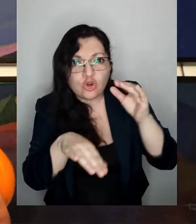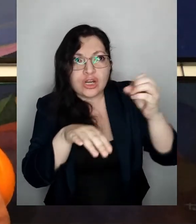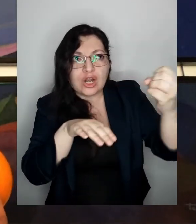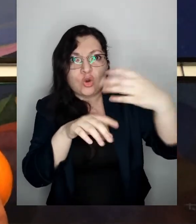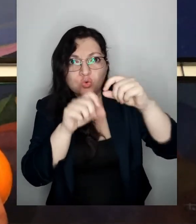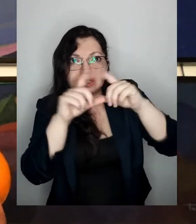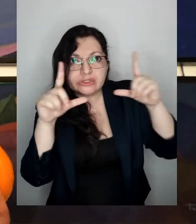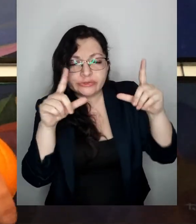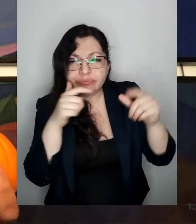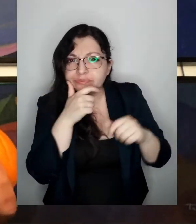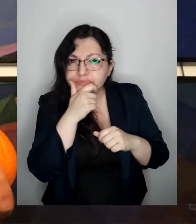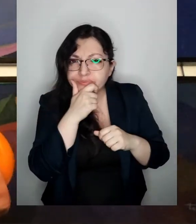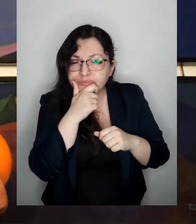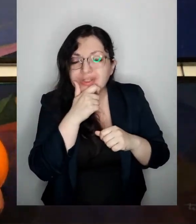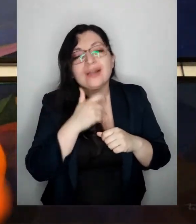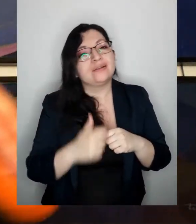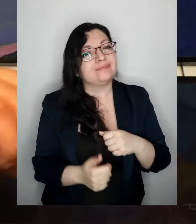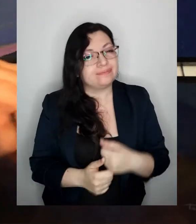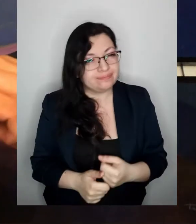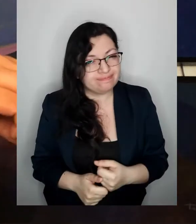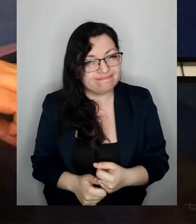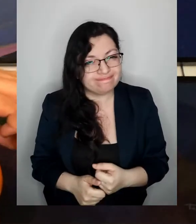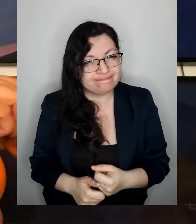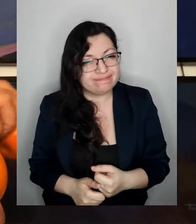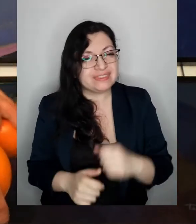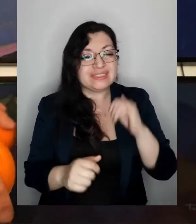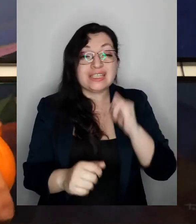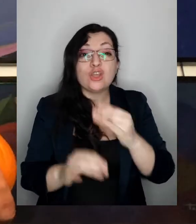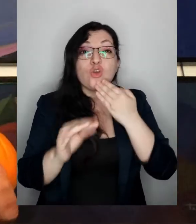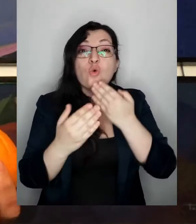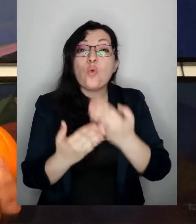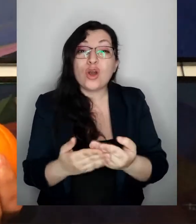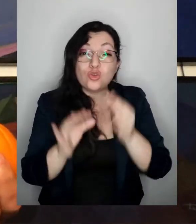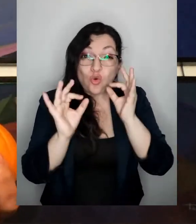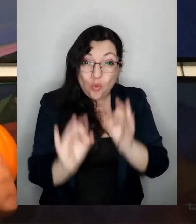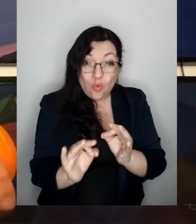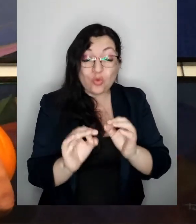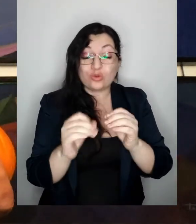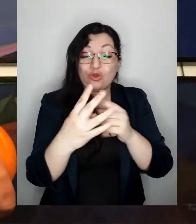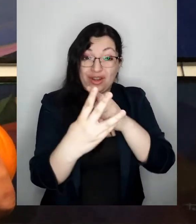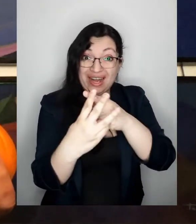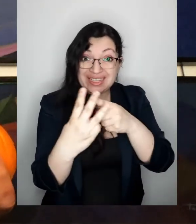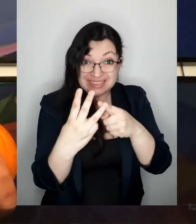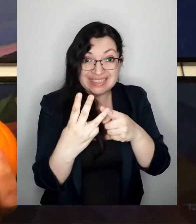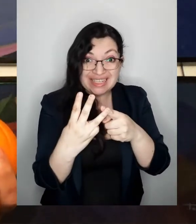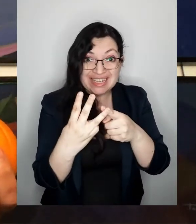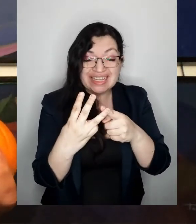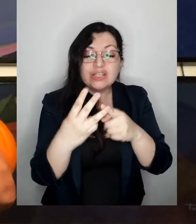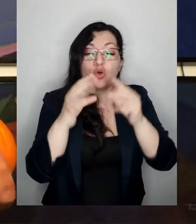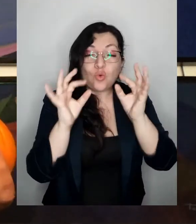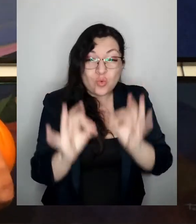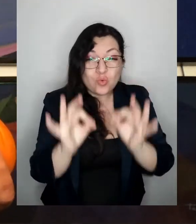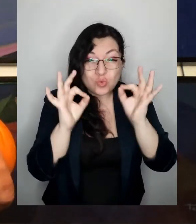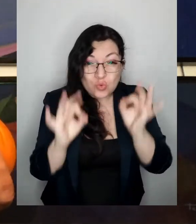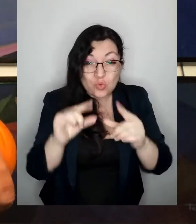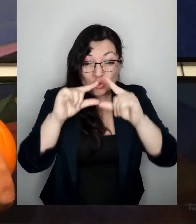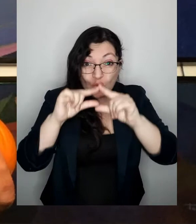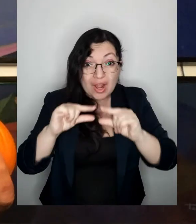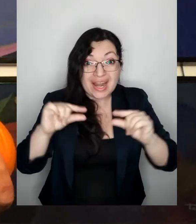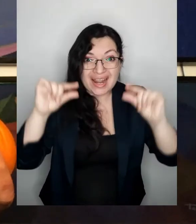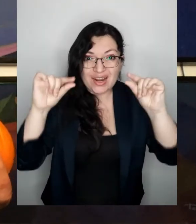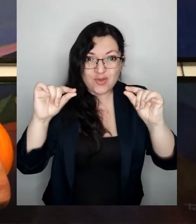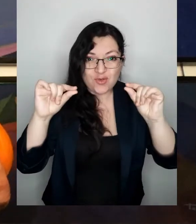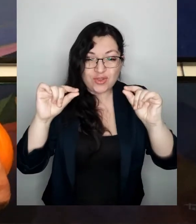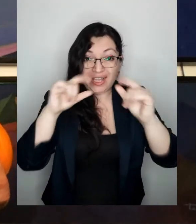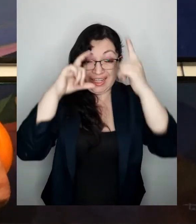yo pienso lo mismo en realidad cuando están justo alineadas cuando la luna está pasando justo justo entre